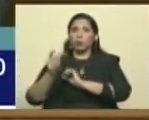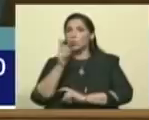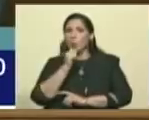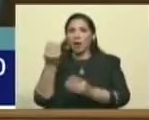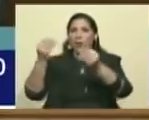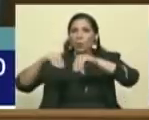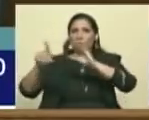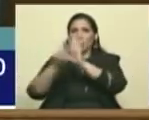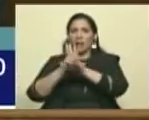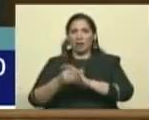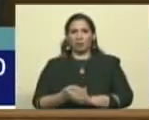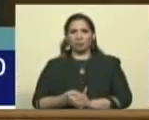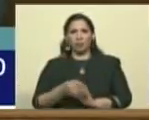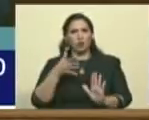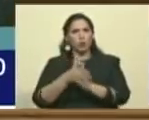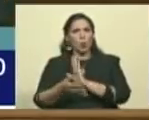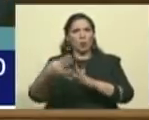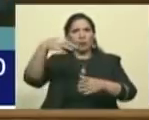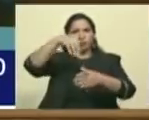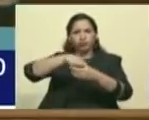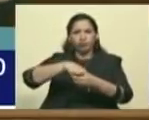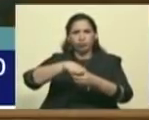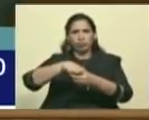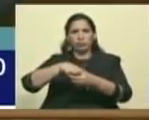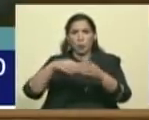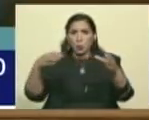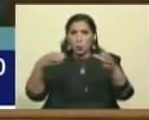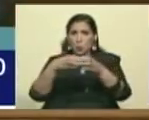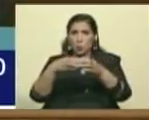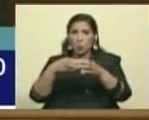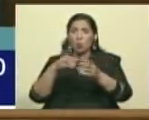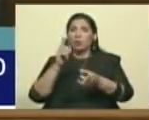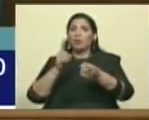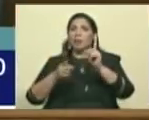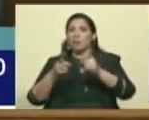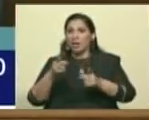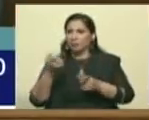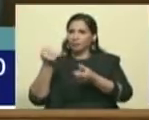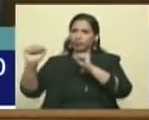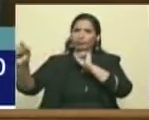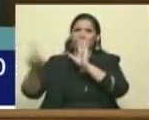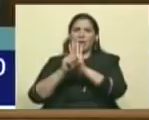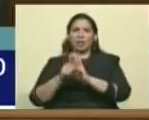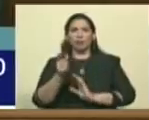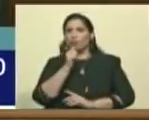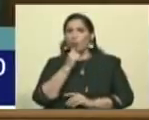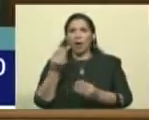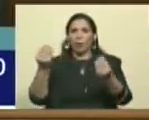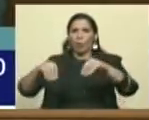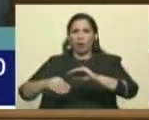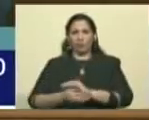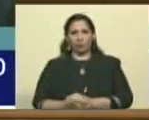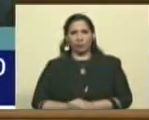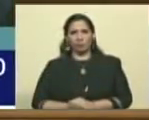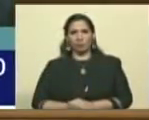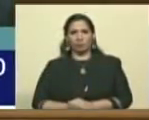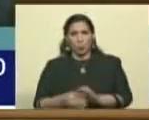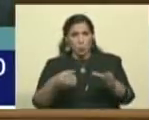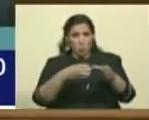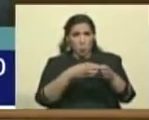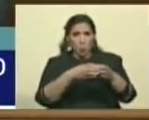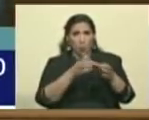Por injerencistas, sectores que aún rechazan ese decreto. Sectores no chavistas